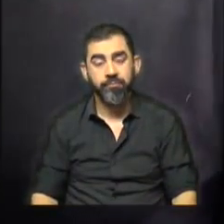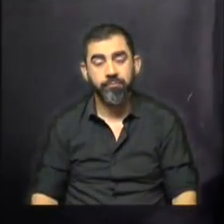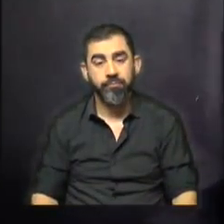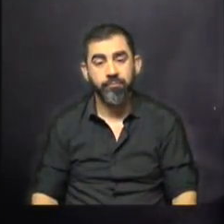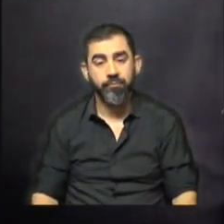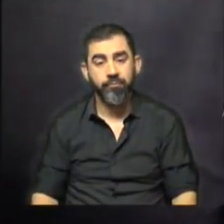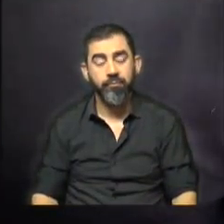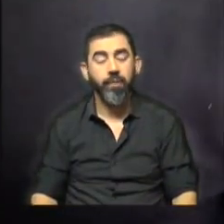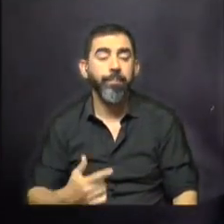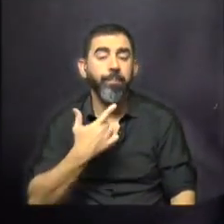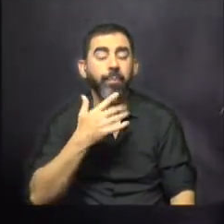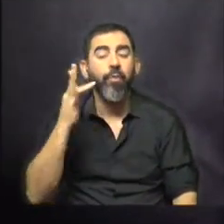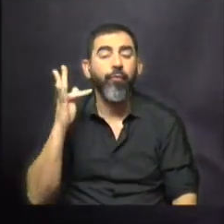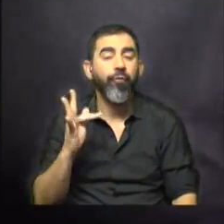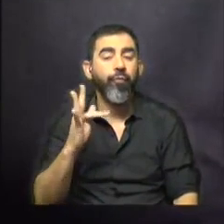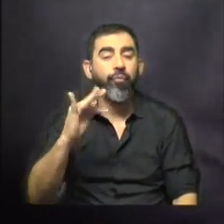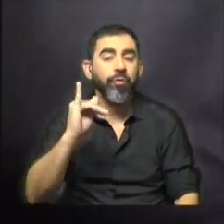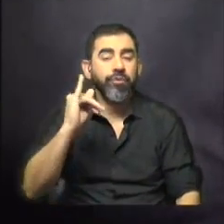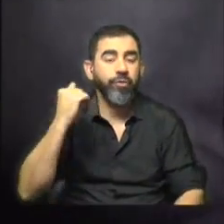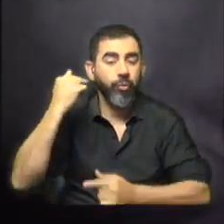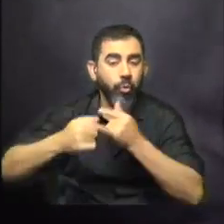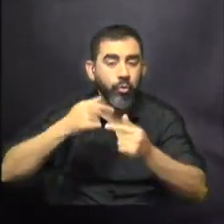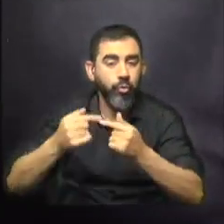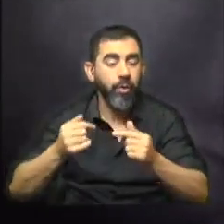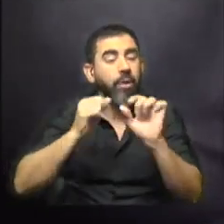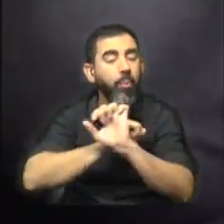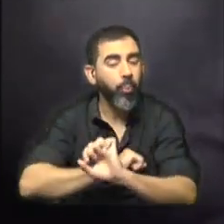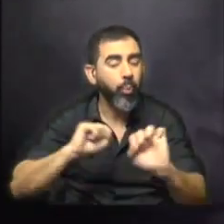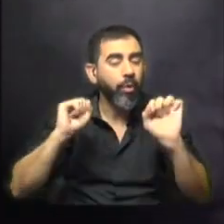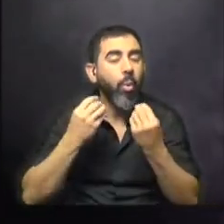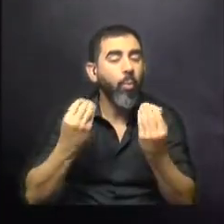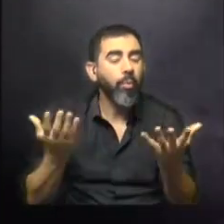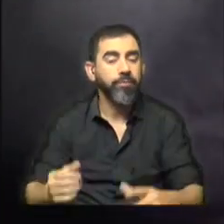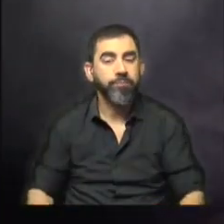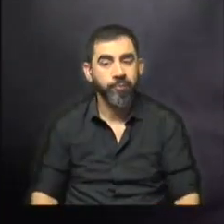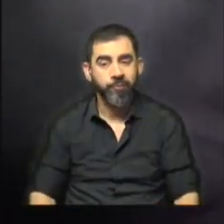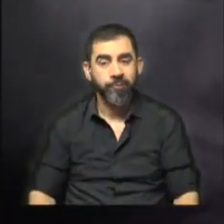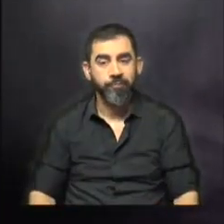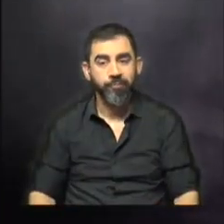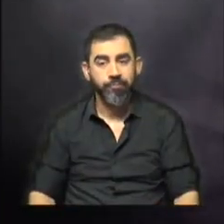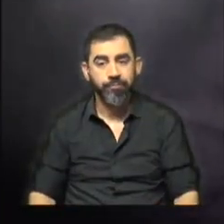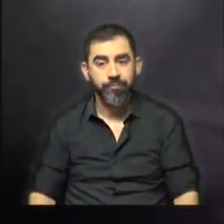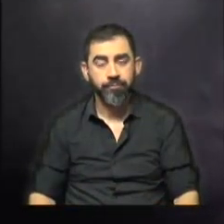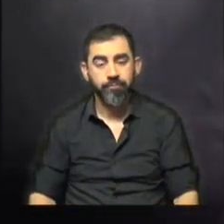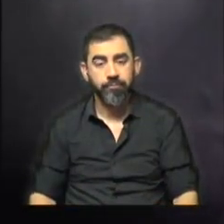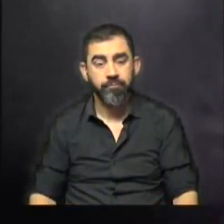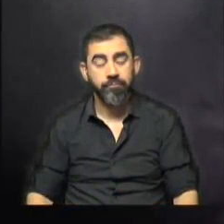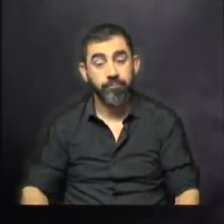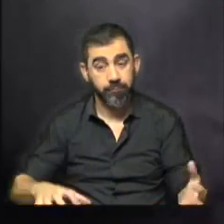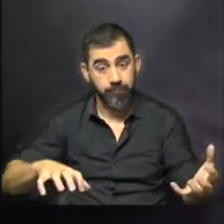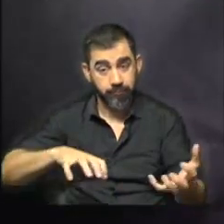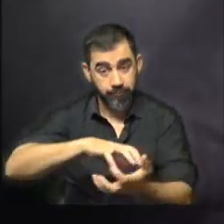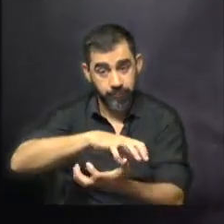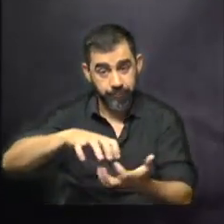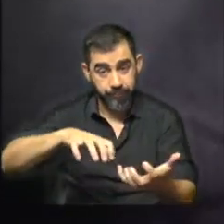a futuro de sostenerse esta dinámica, ¿qué podría pasar? Bueno, nosotros vemos como complejo el